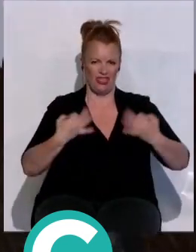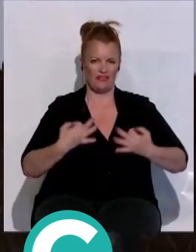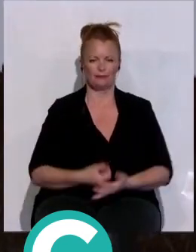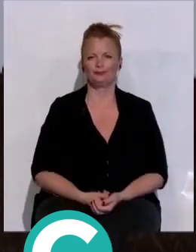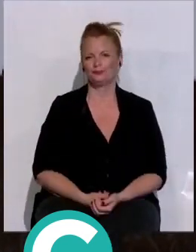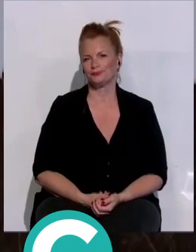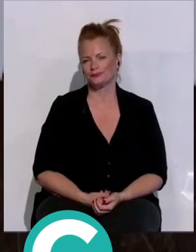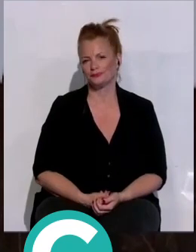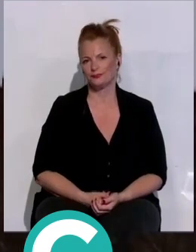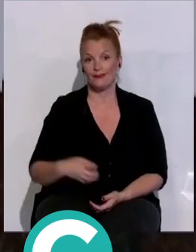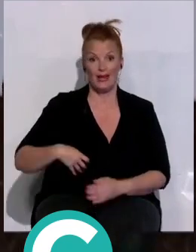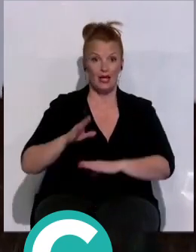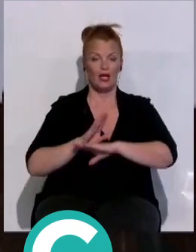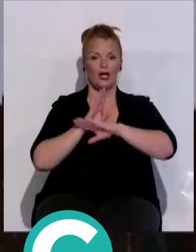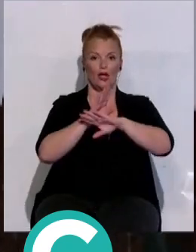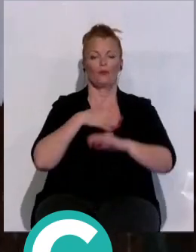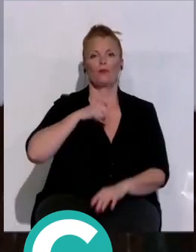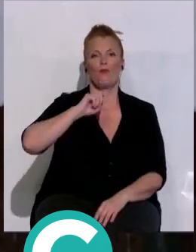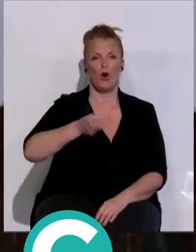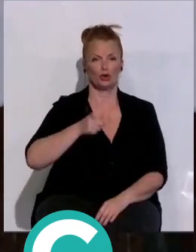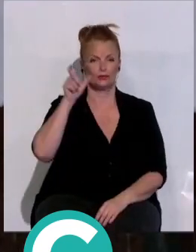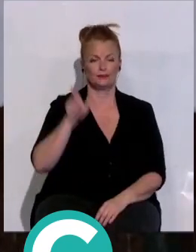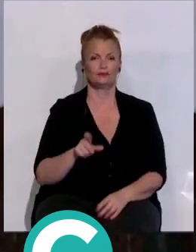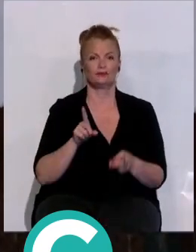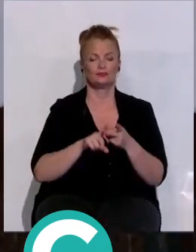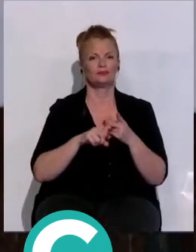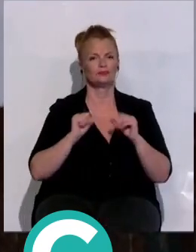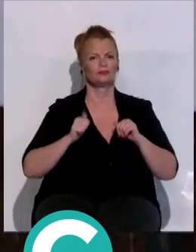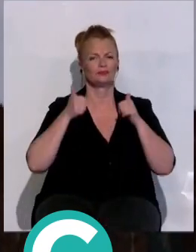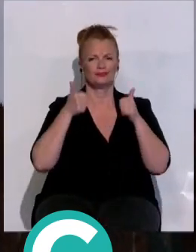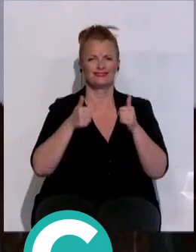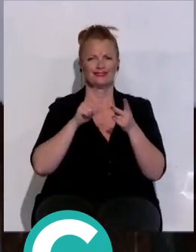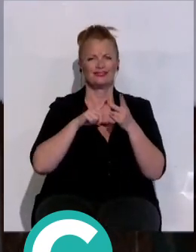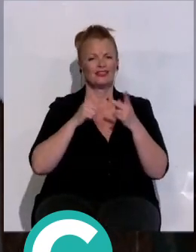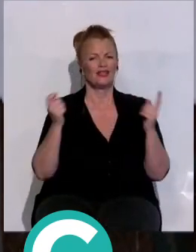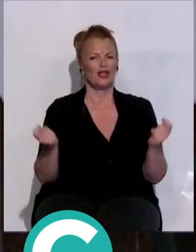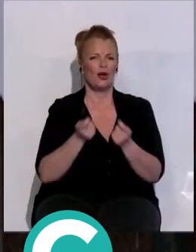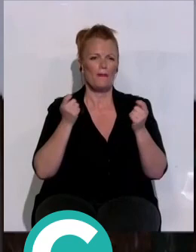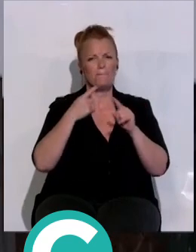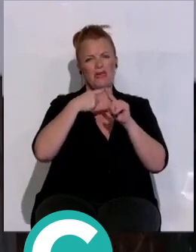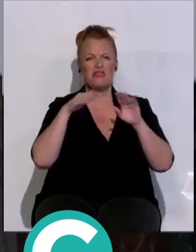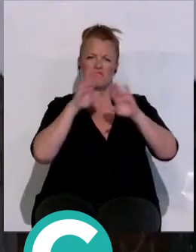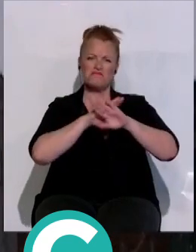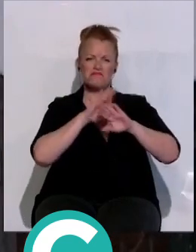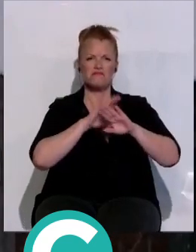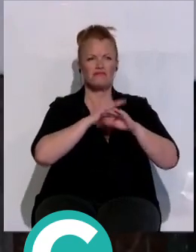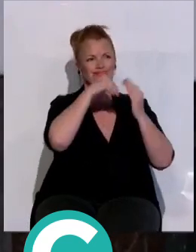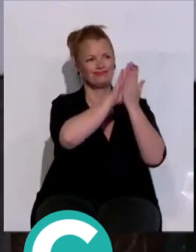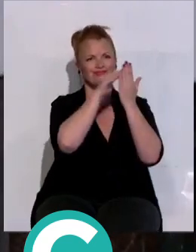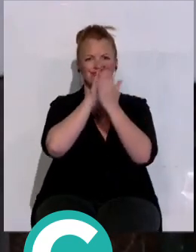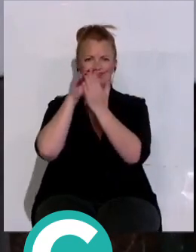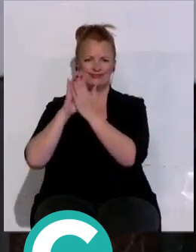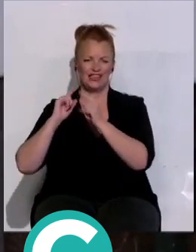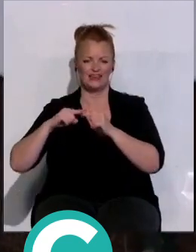El candidato de Vox, Francisco Martín, protagonizaba el inicio oficial de la campaña a medianoche con la tradicional pegada de carteles en la